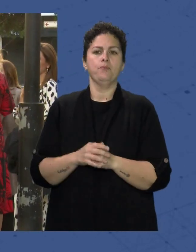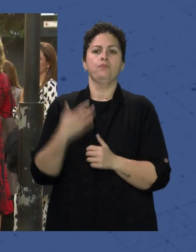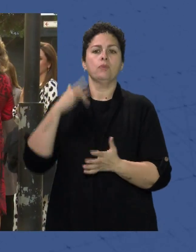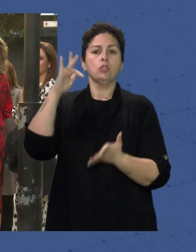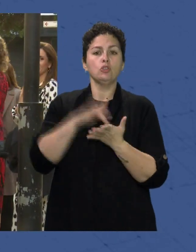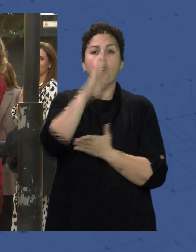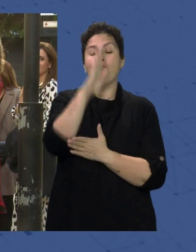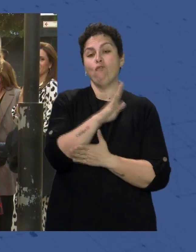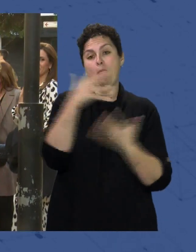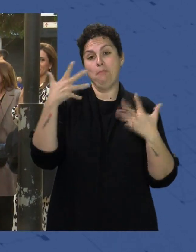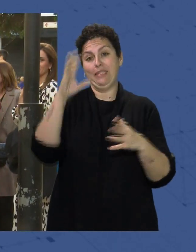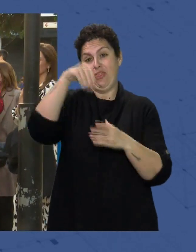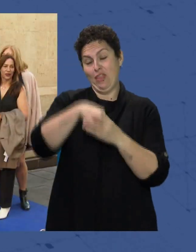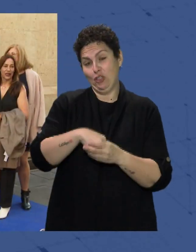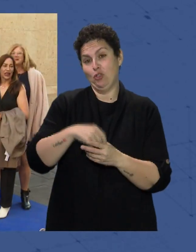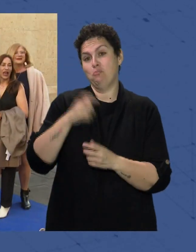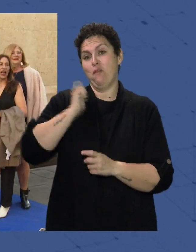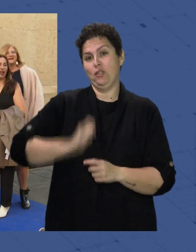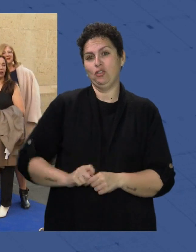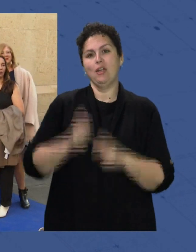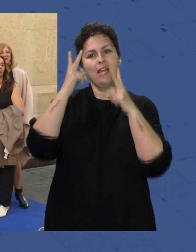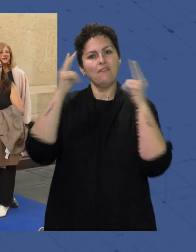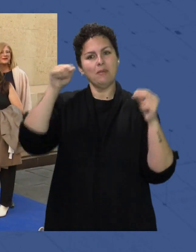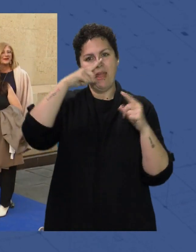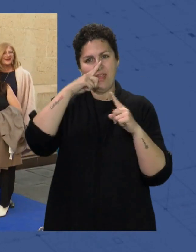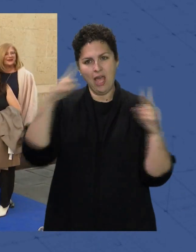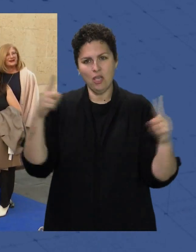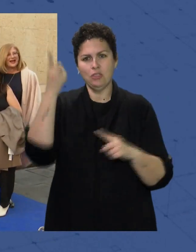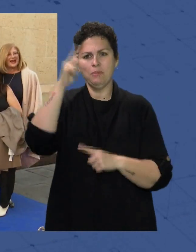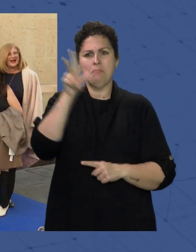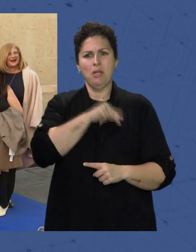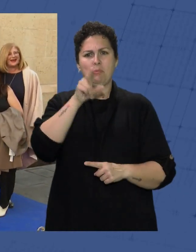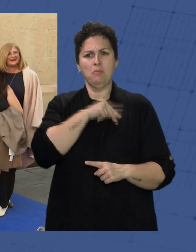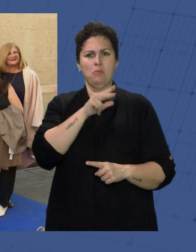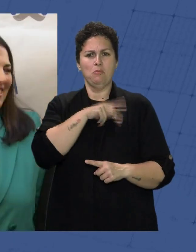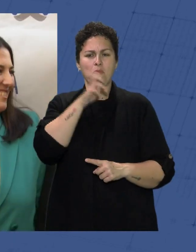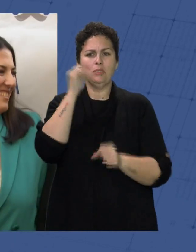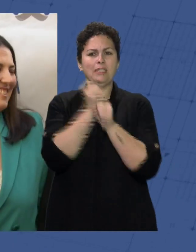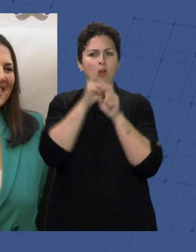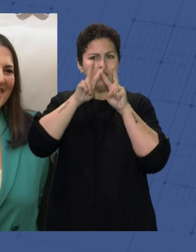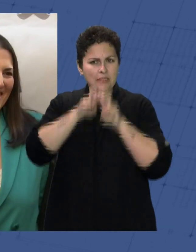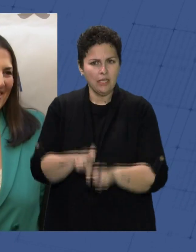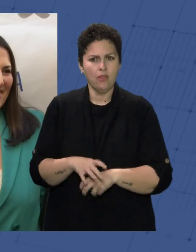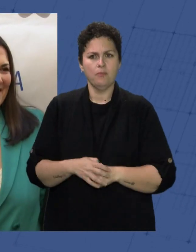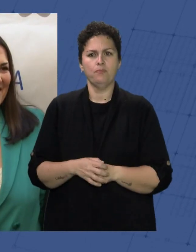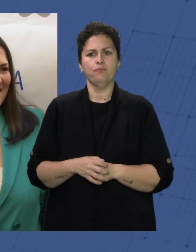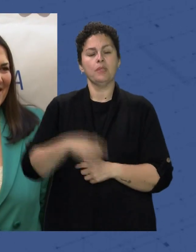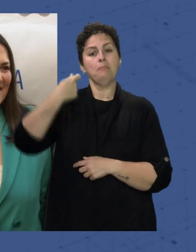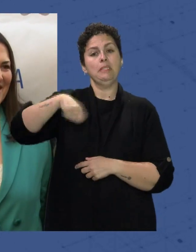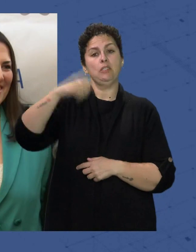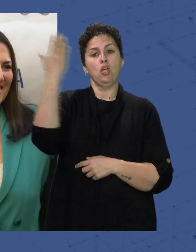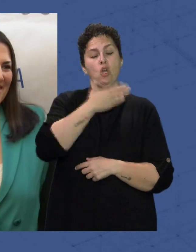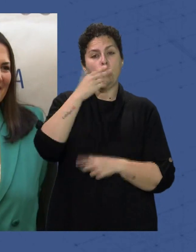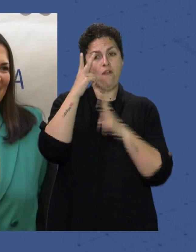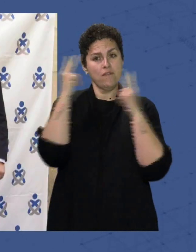bodas de plata en la profesión, a la enfermera del año Y a los premiados en trabajos de investigación La presidenta del Colegio de